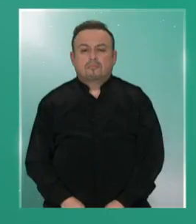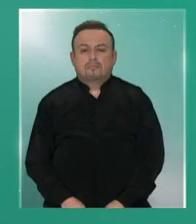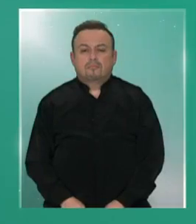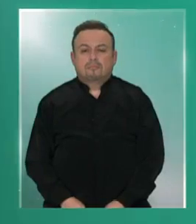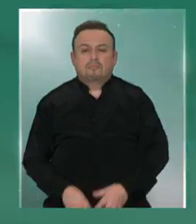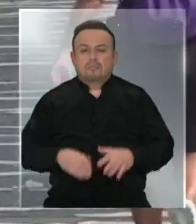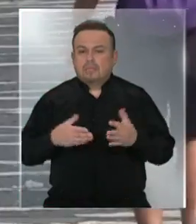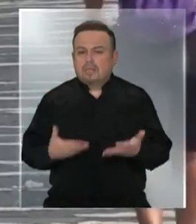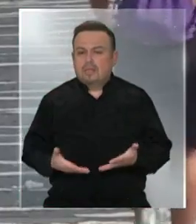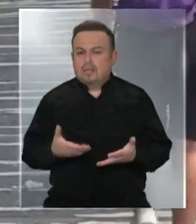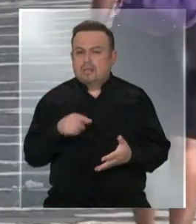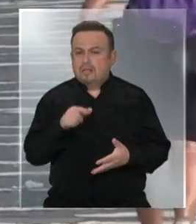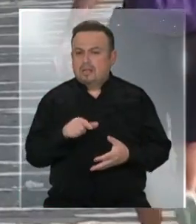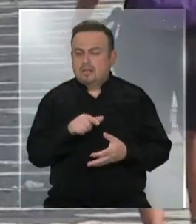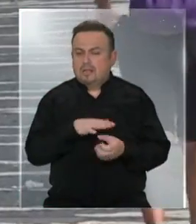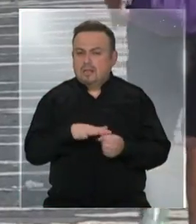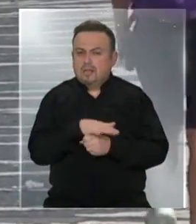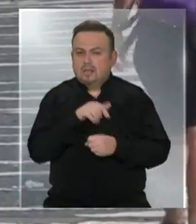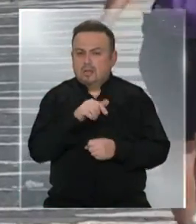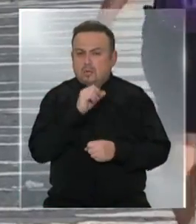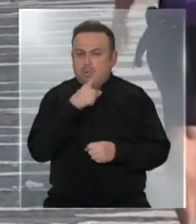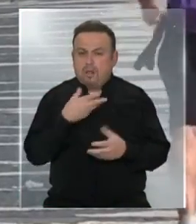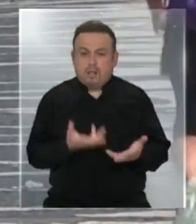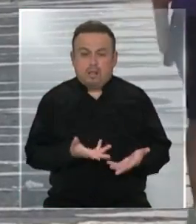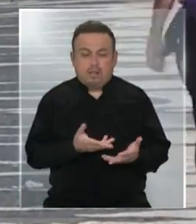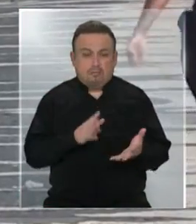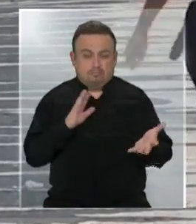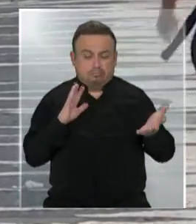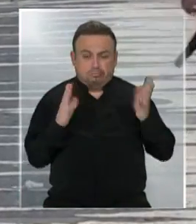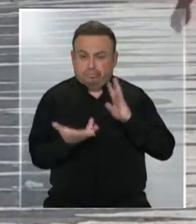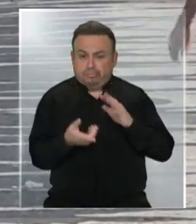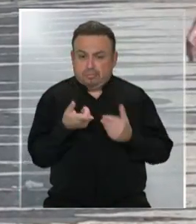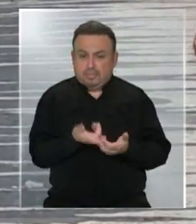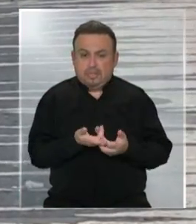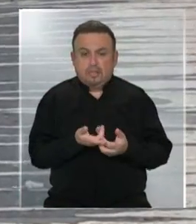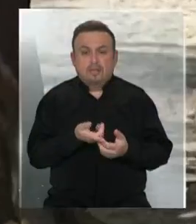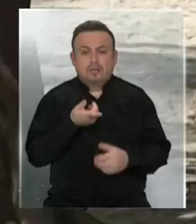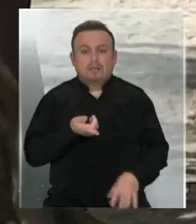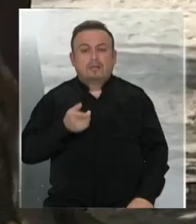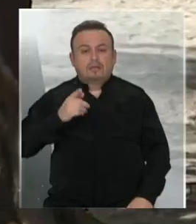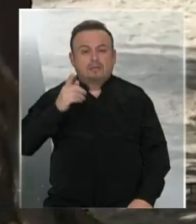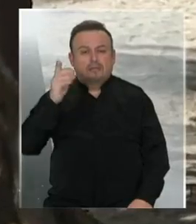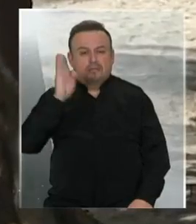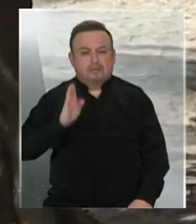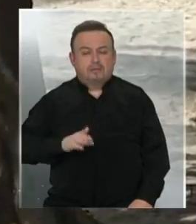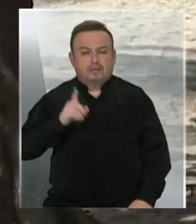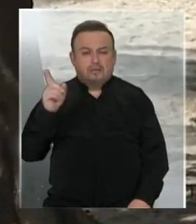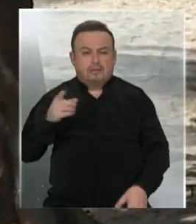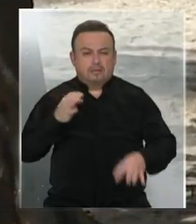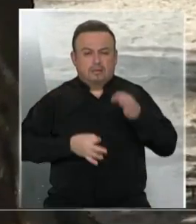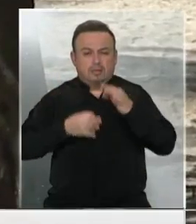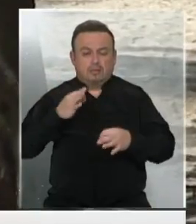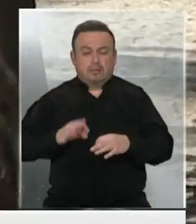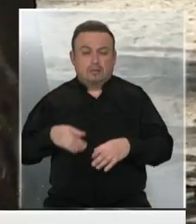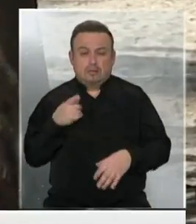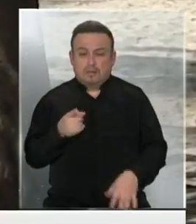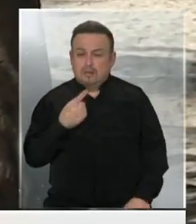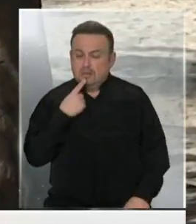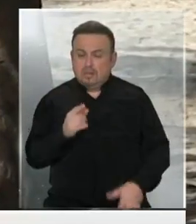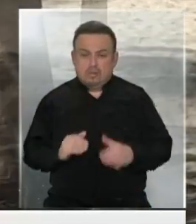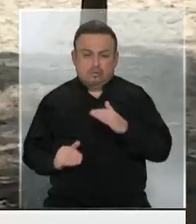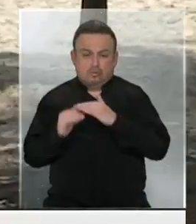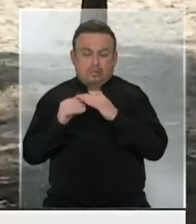Veamos cuál es la situación local. Aquí cambió el escenario para Bolsonaro sobre todo, porque el Tribunal Supremo de ese país ha